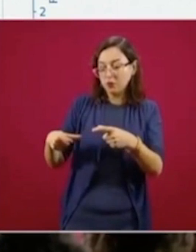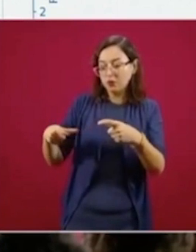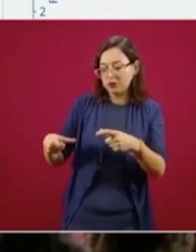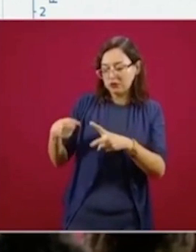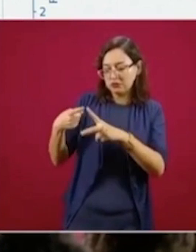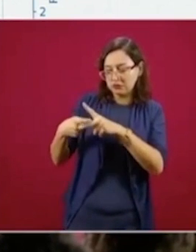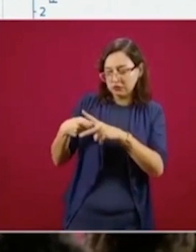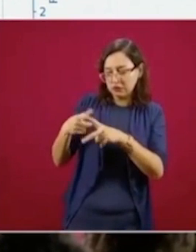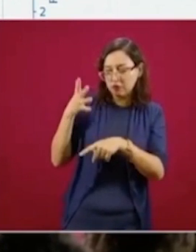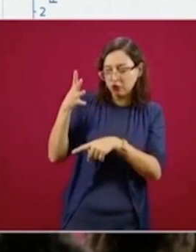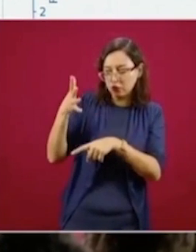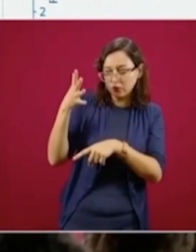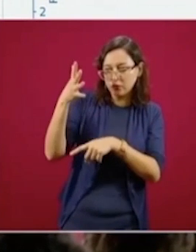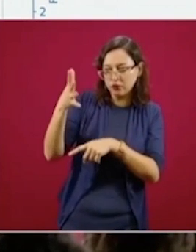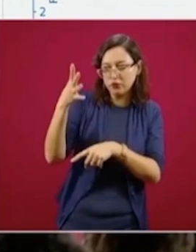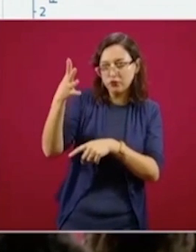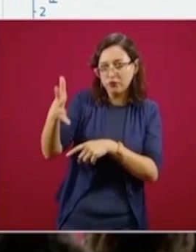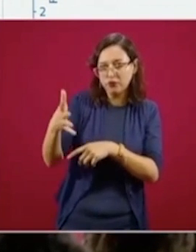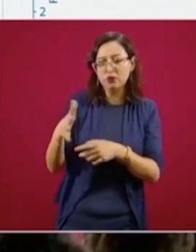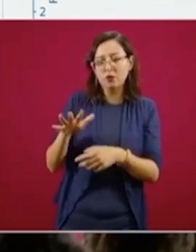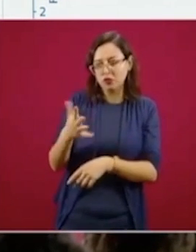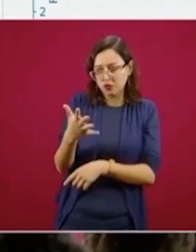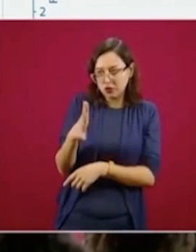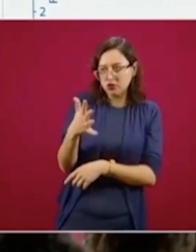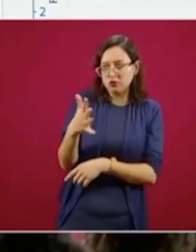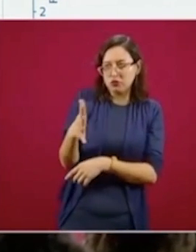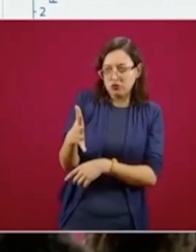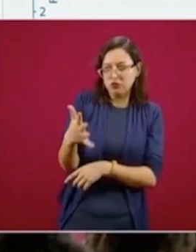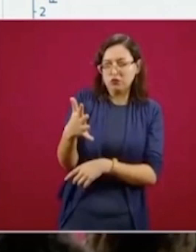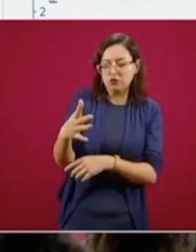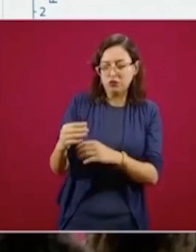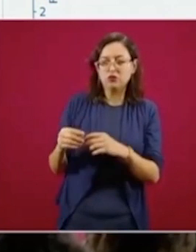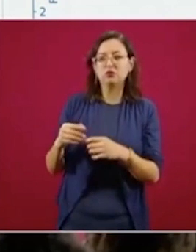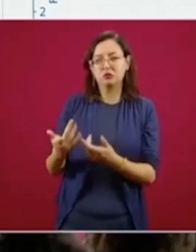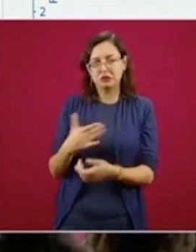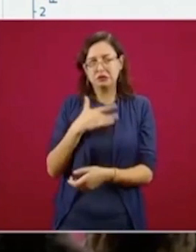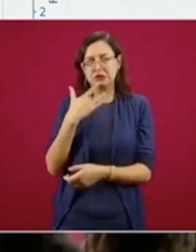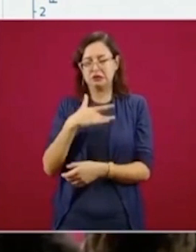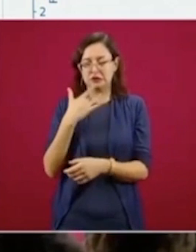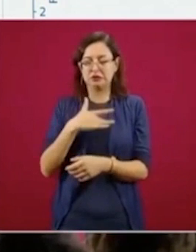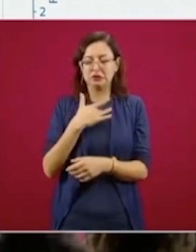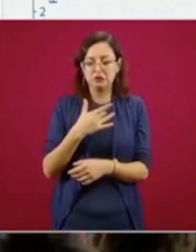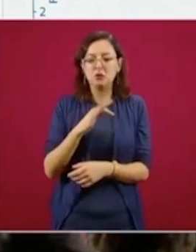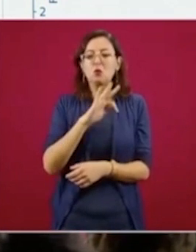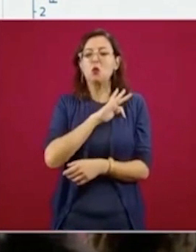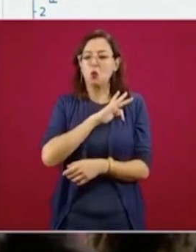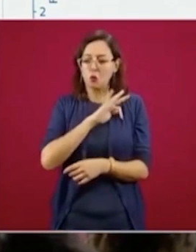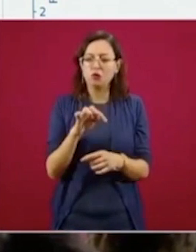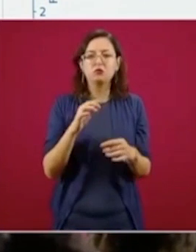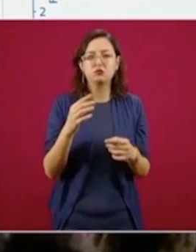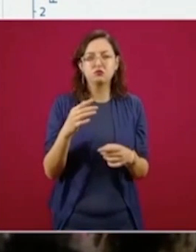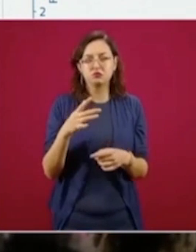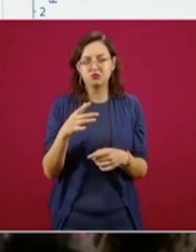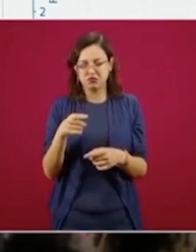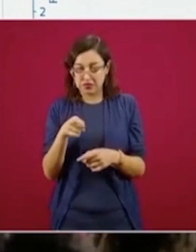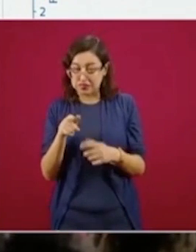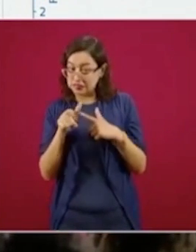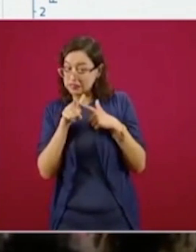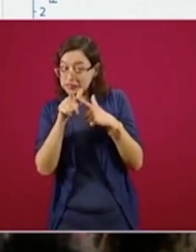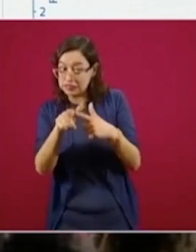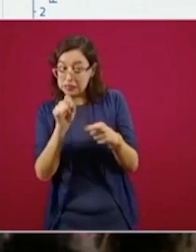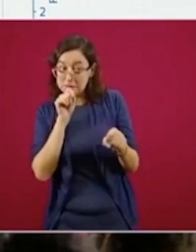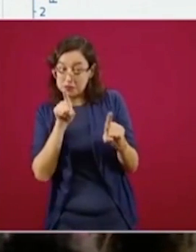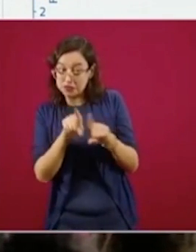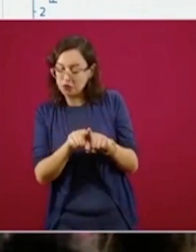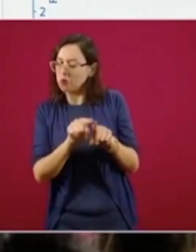esta curva, es decir, cuando había estos poquitos casos de aquí se pudo dibujar esta curva roja, por eso